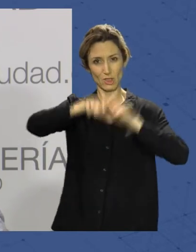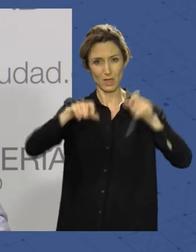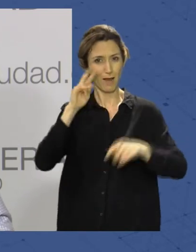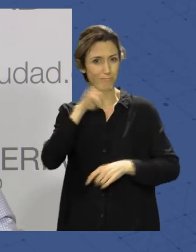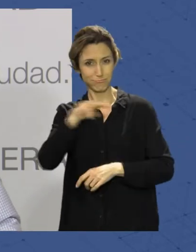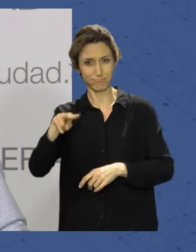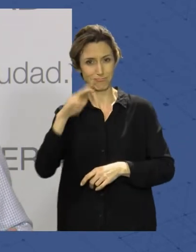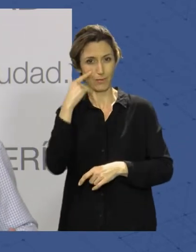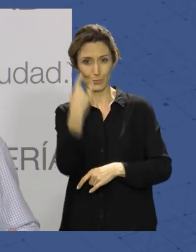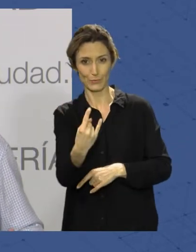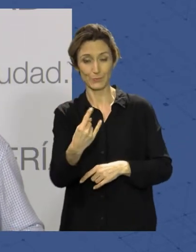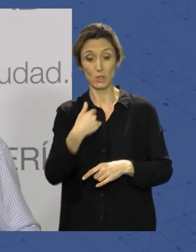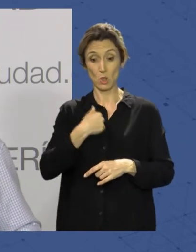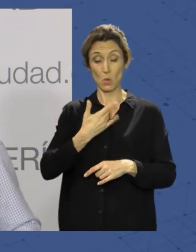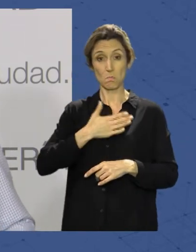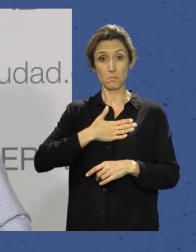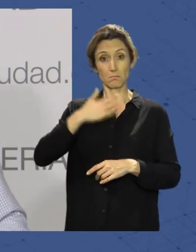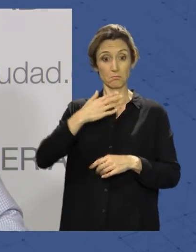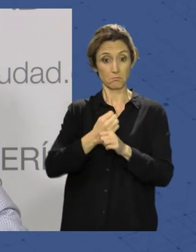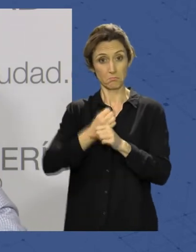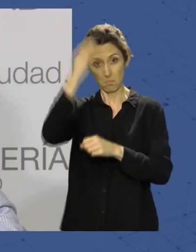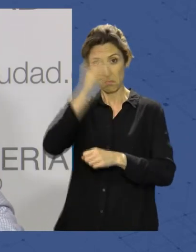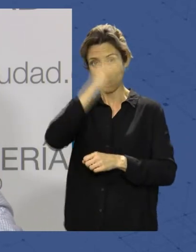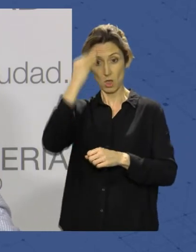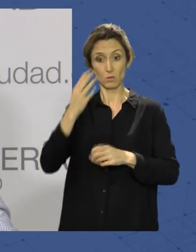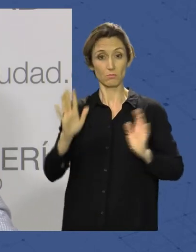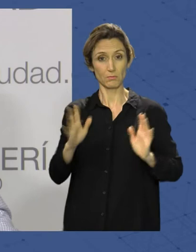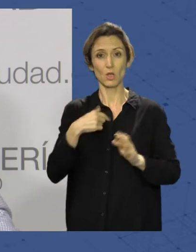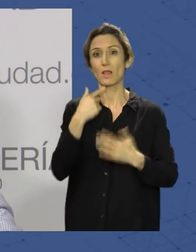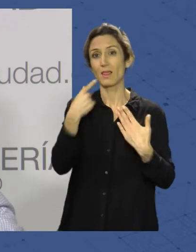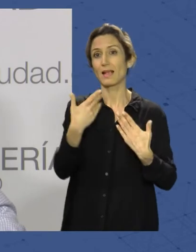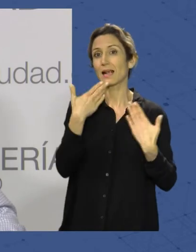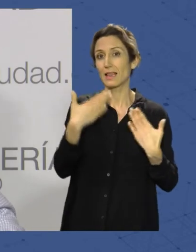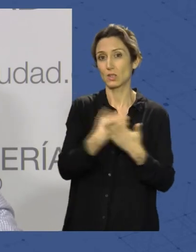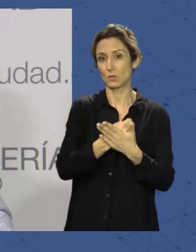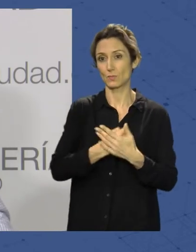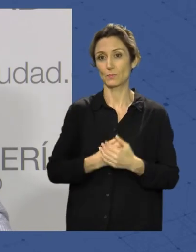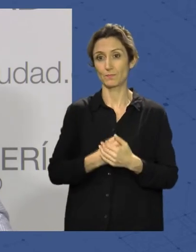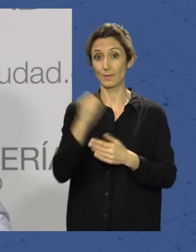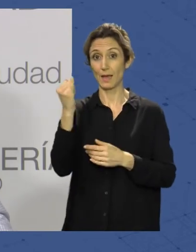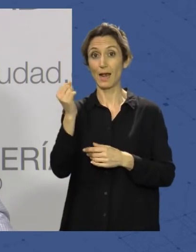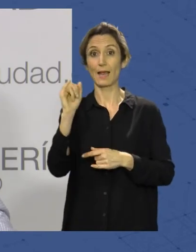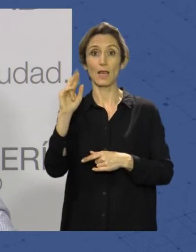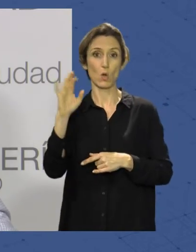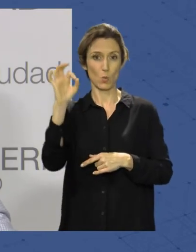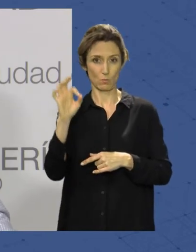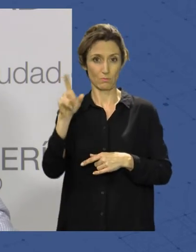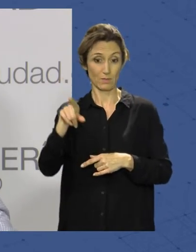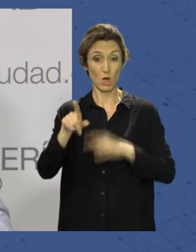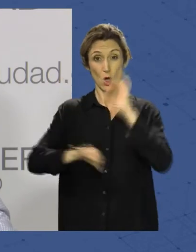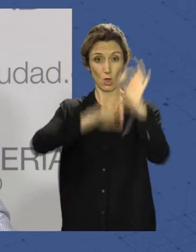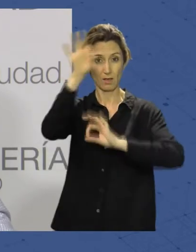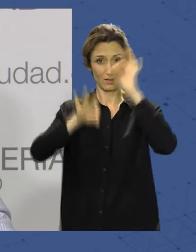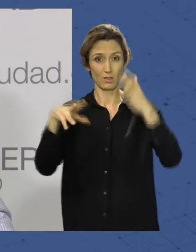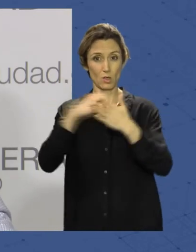patronato no tengo palabras, nada más que para agradecer a Jairo, a los organizadores, también